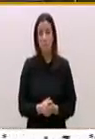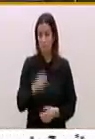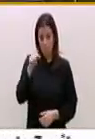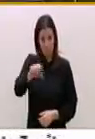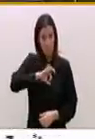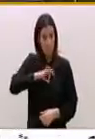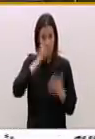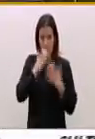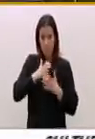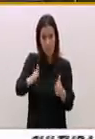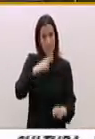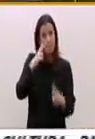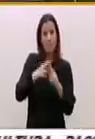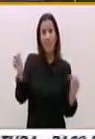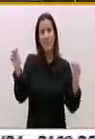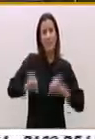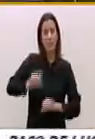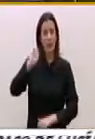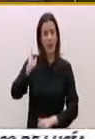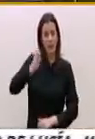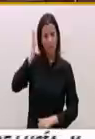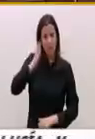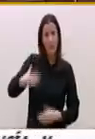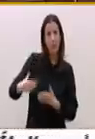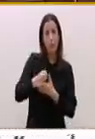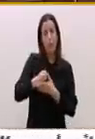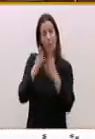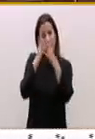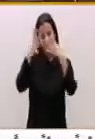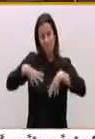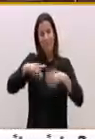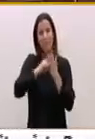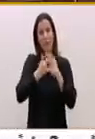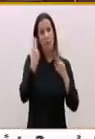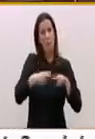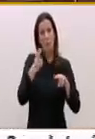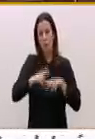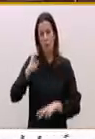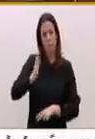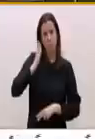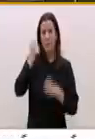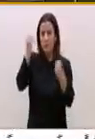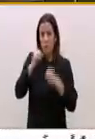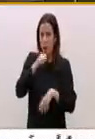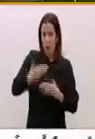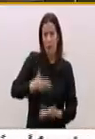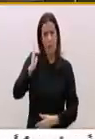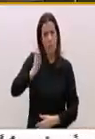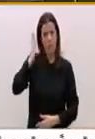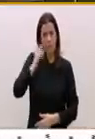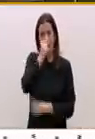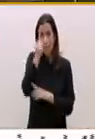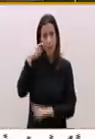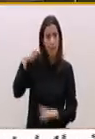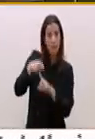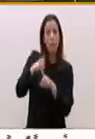crisis que afecta de lleno a la configuración básica del sistema político e institucional actual, diseñado para la integración